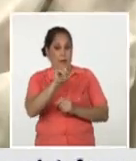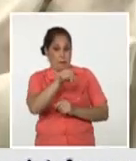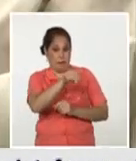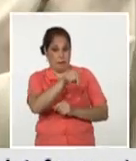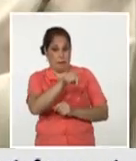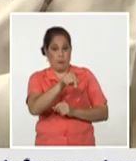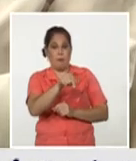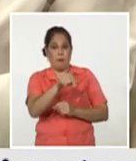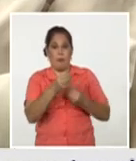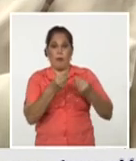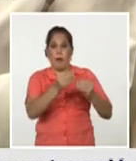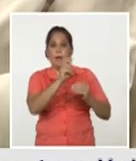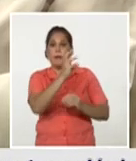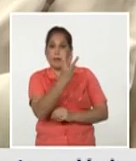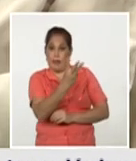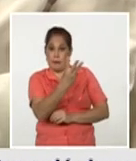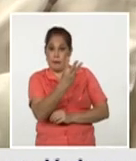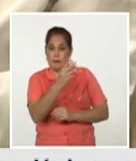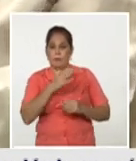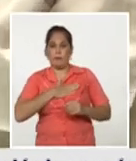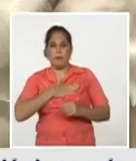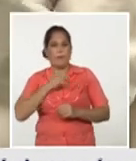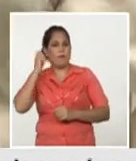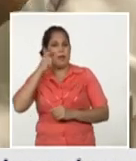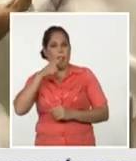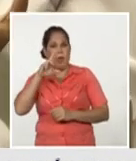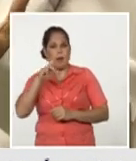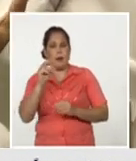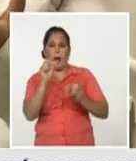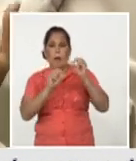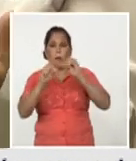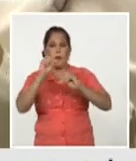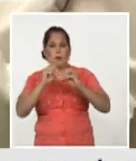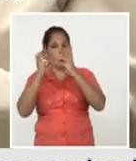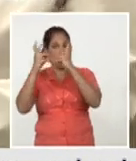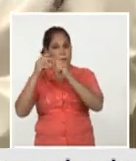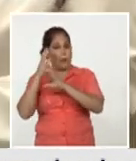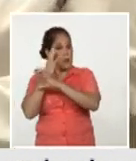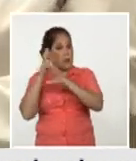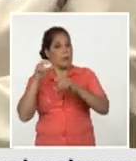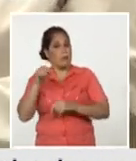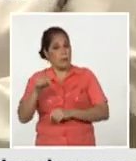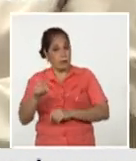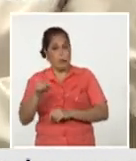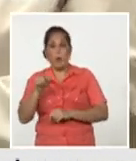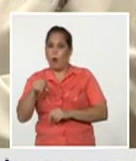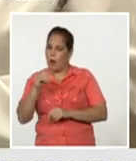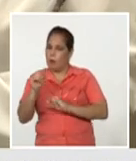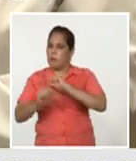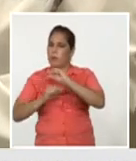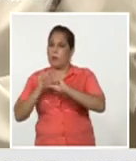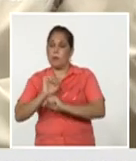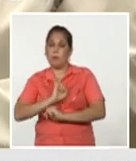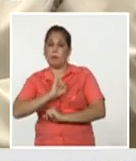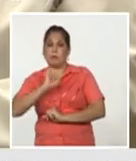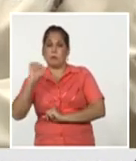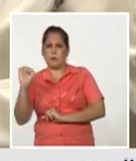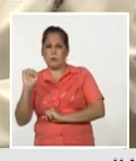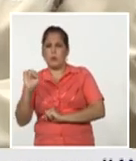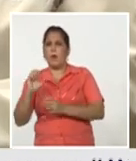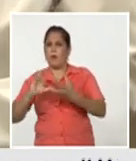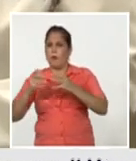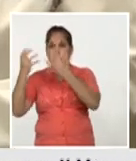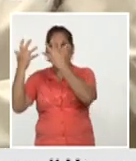apuesta debido a la combinación de los resultados científicos prometedores que se están obteniendo y las capacidades